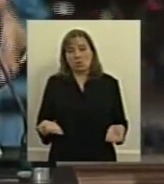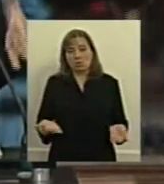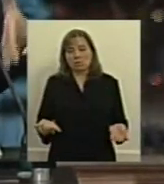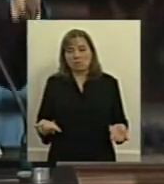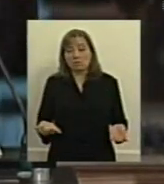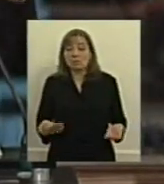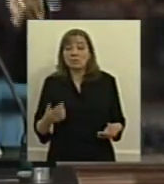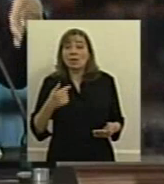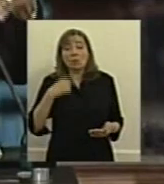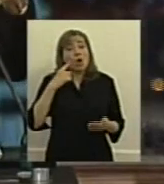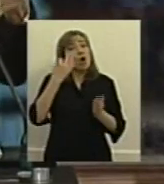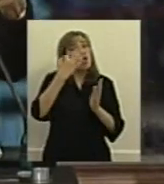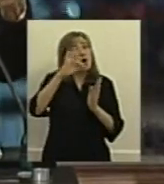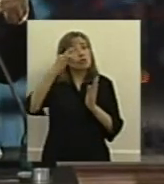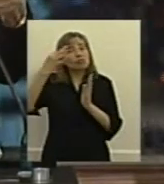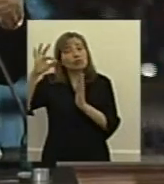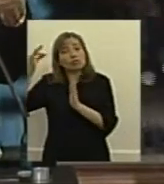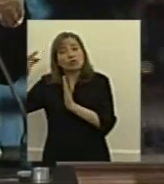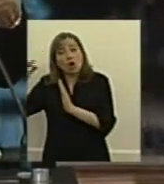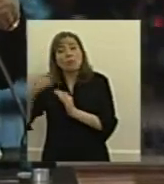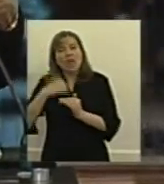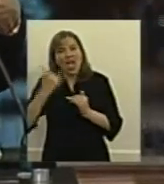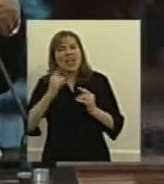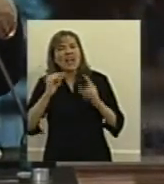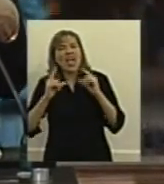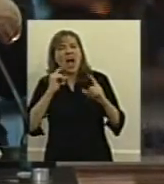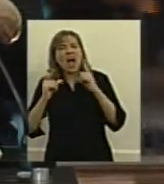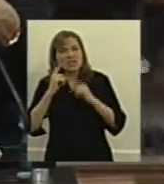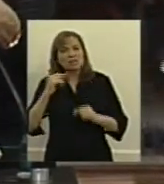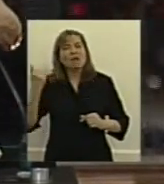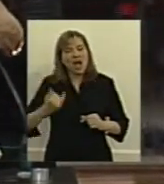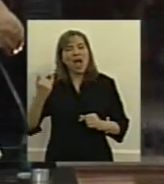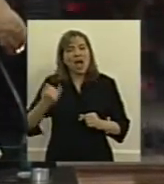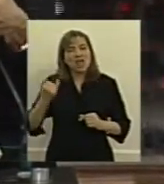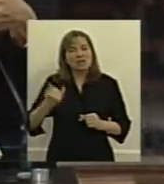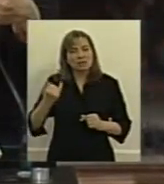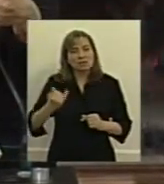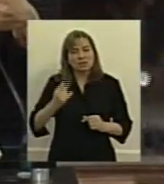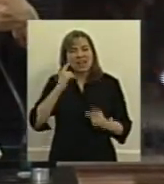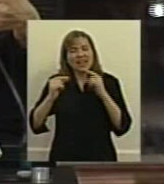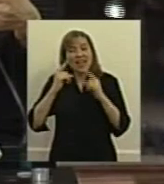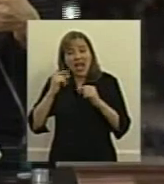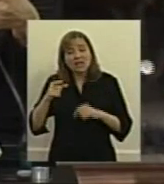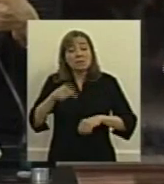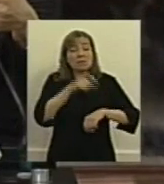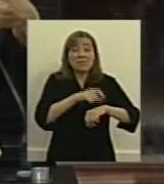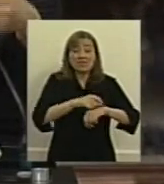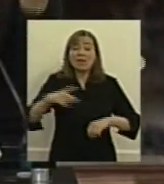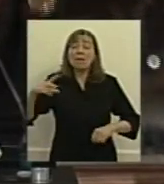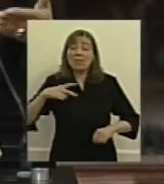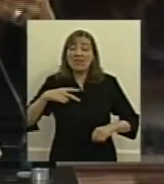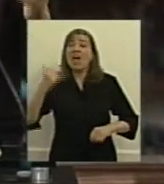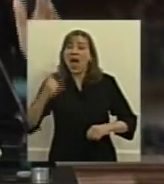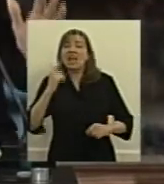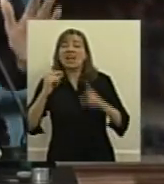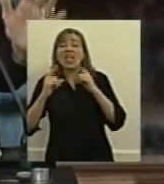cuando uno controla a partir de las quejas que hay tiene mayor nivel de quejas el usuario de la medicina prepaga curiosamente